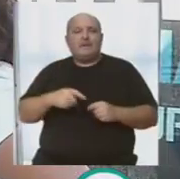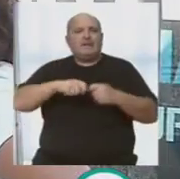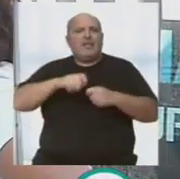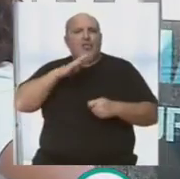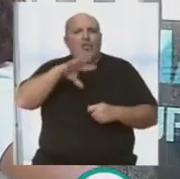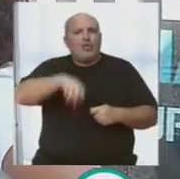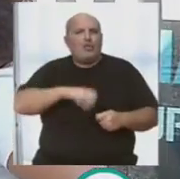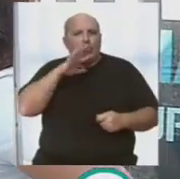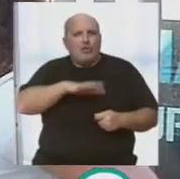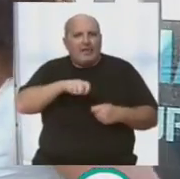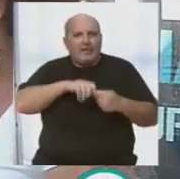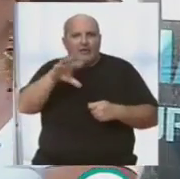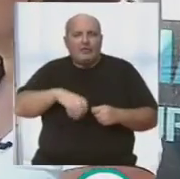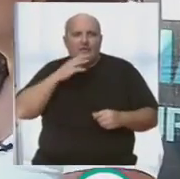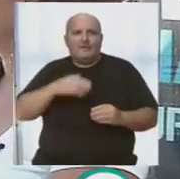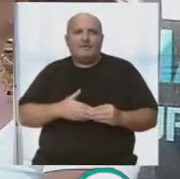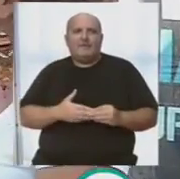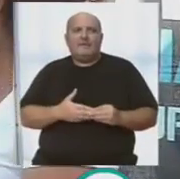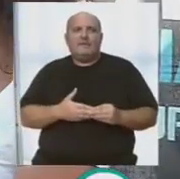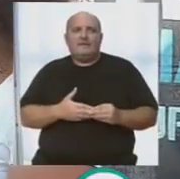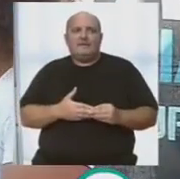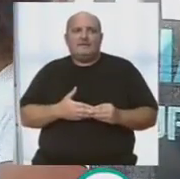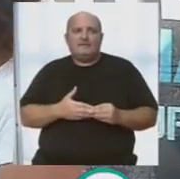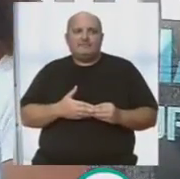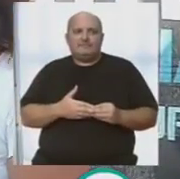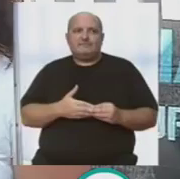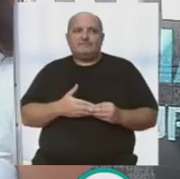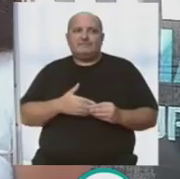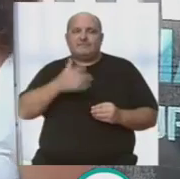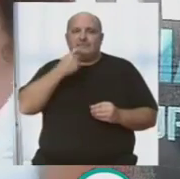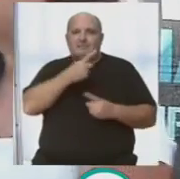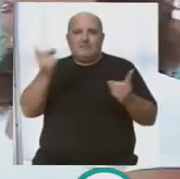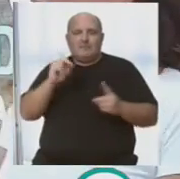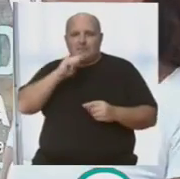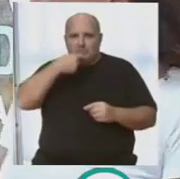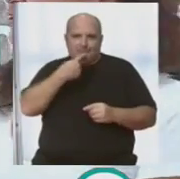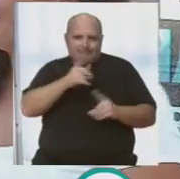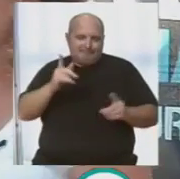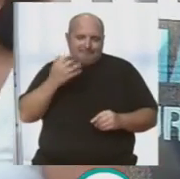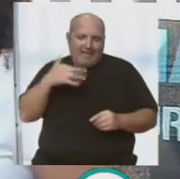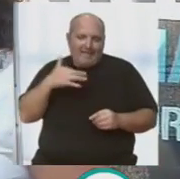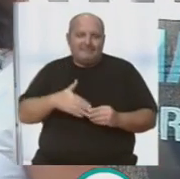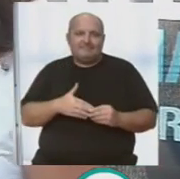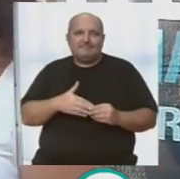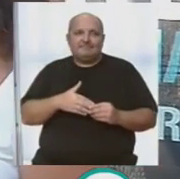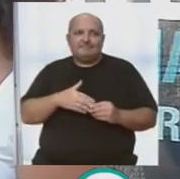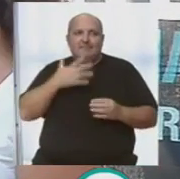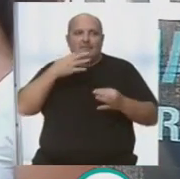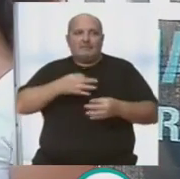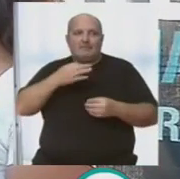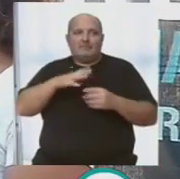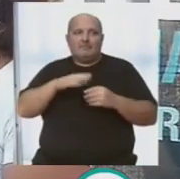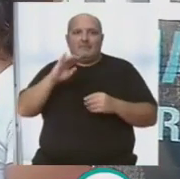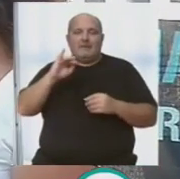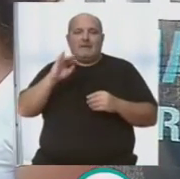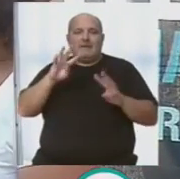las entradas? Pues mira, las entradas te las vamos a facilitar a Venga. No se lo diga nadie. No, no, no. Se entará nada. Se compra como siempre en